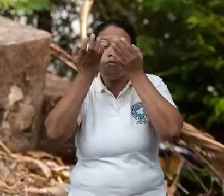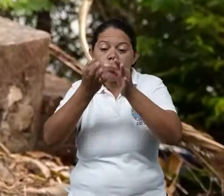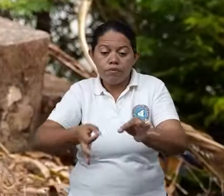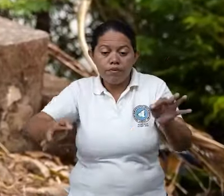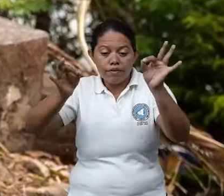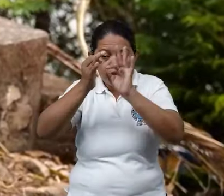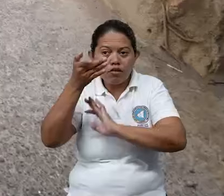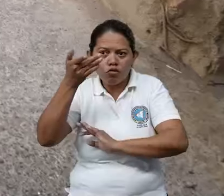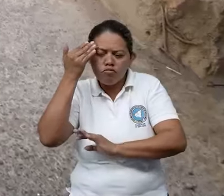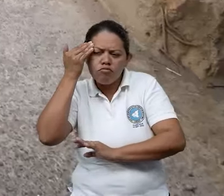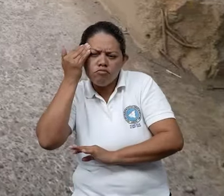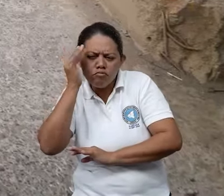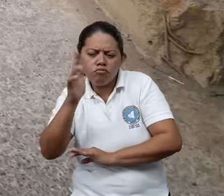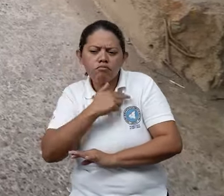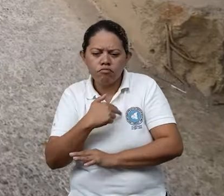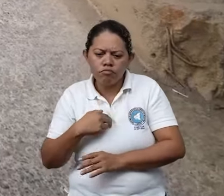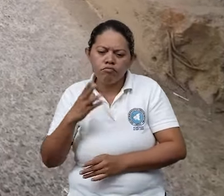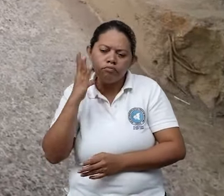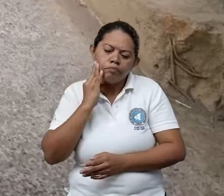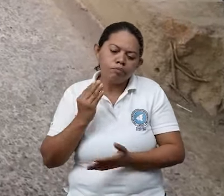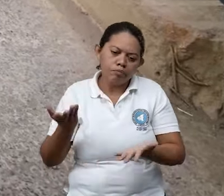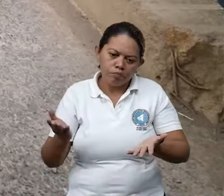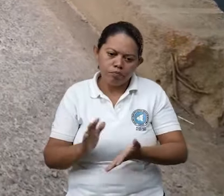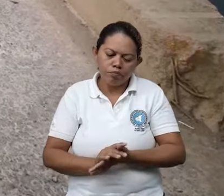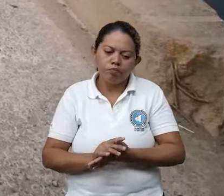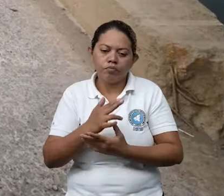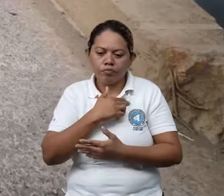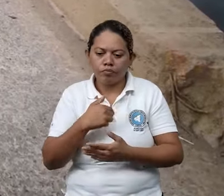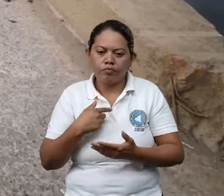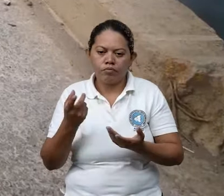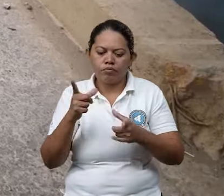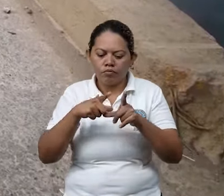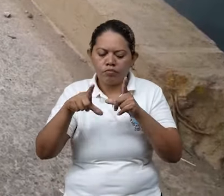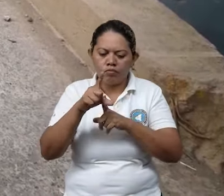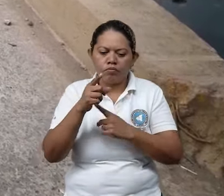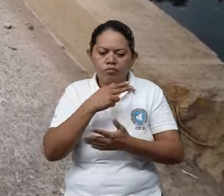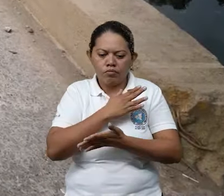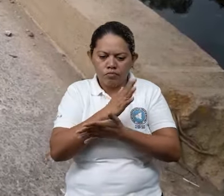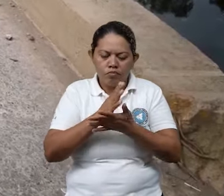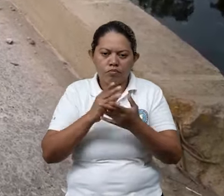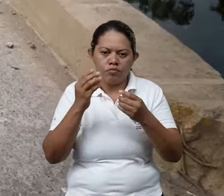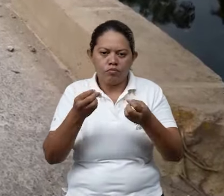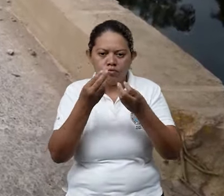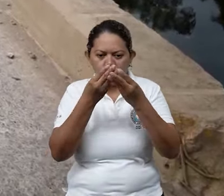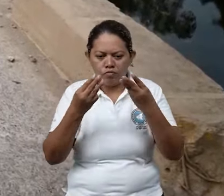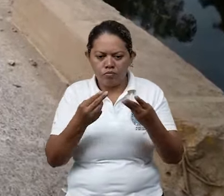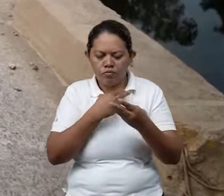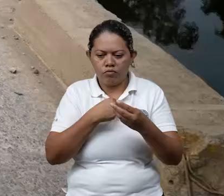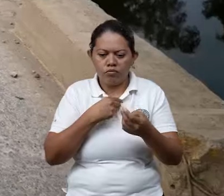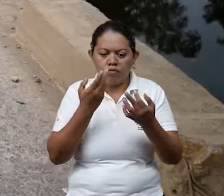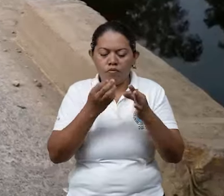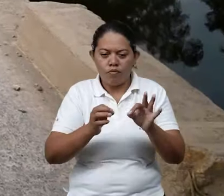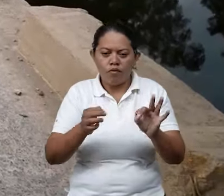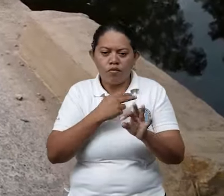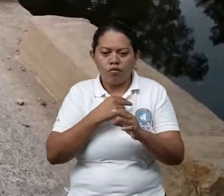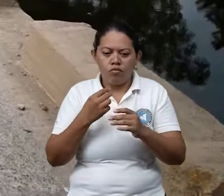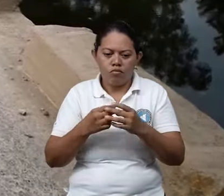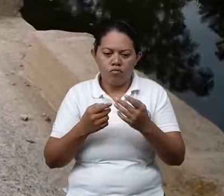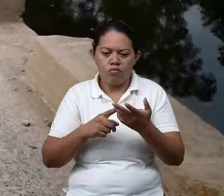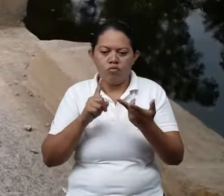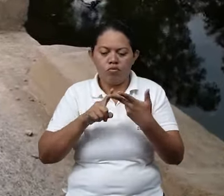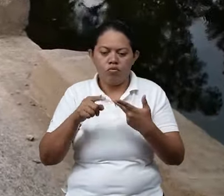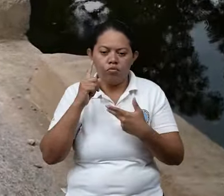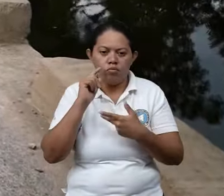el sistema. Otro punto muy importante es la instalación también de los instrumentos. Nosotros utilizamos lo que